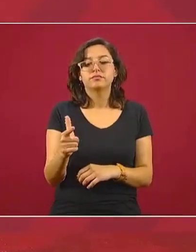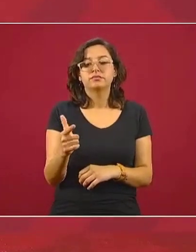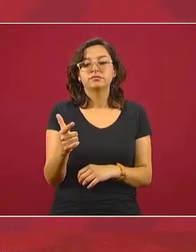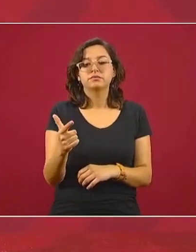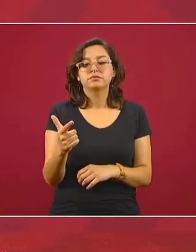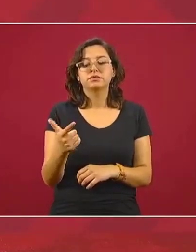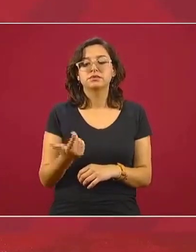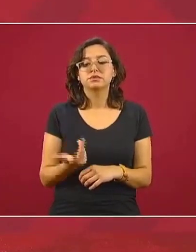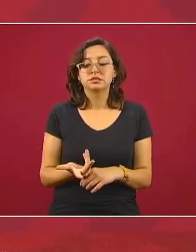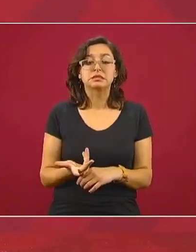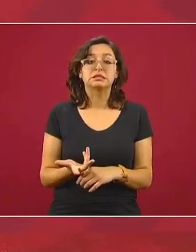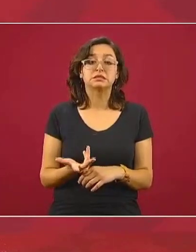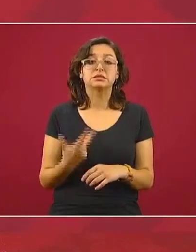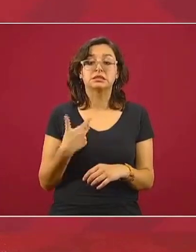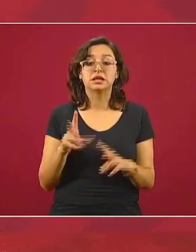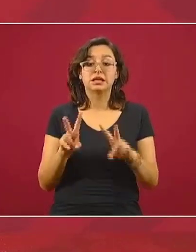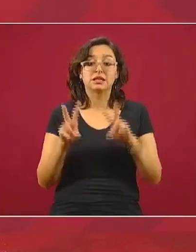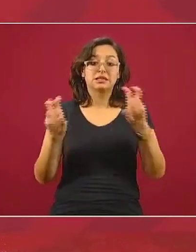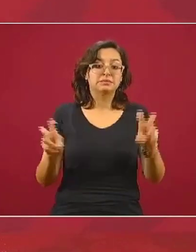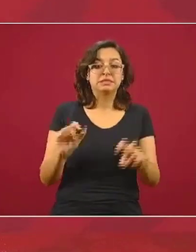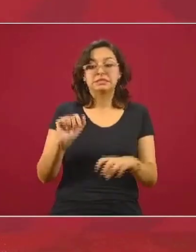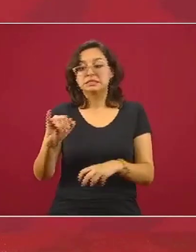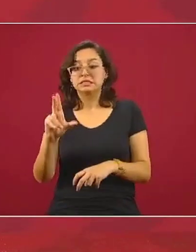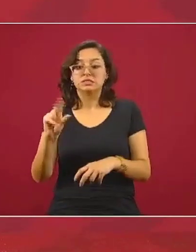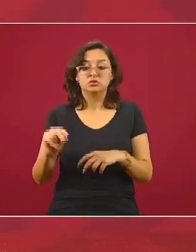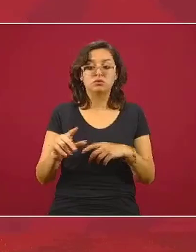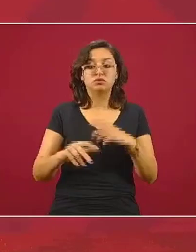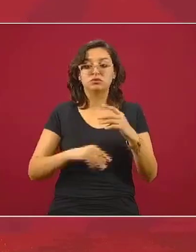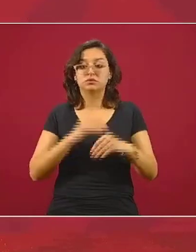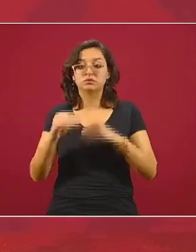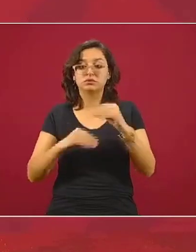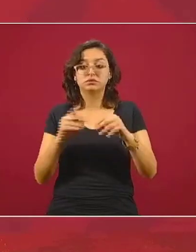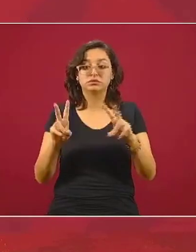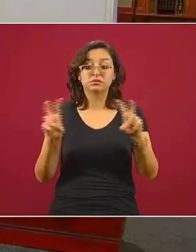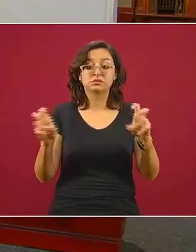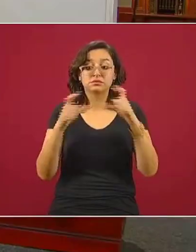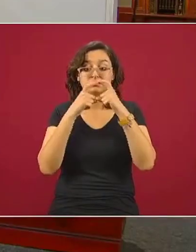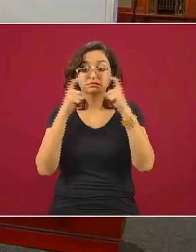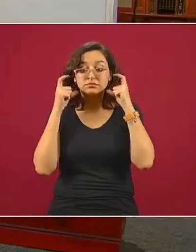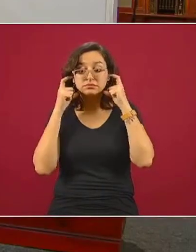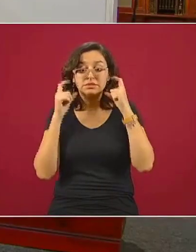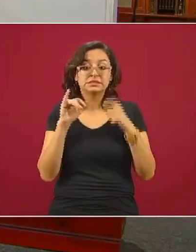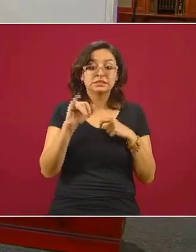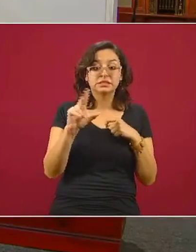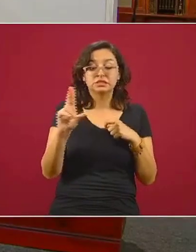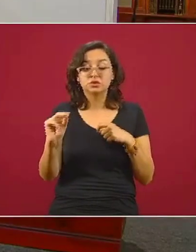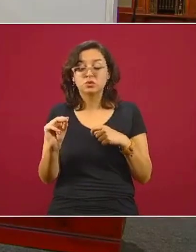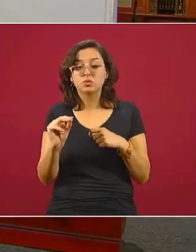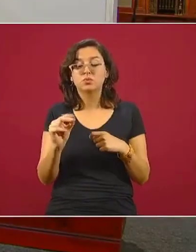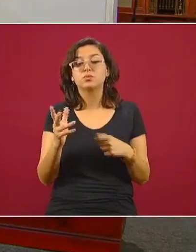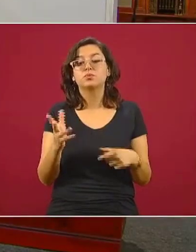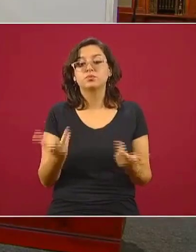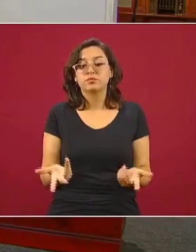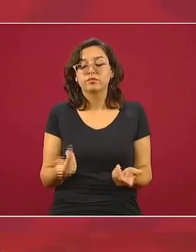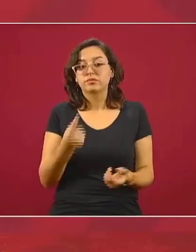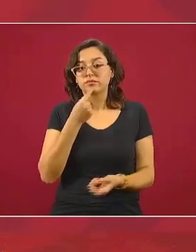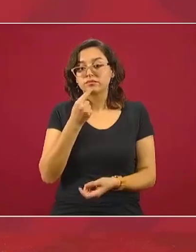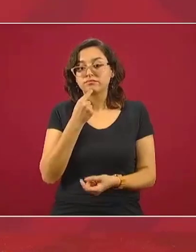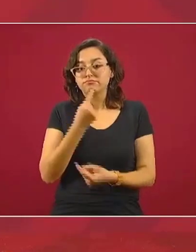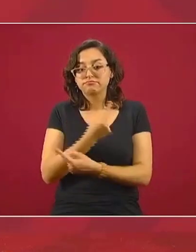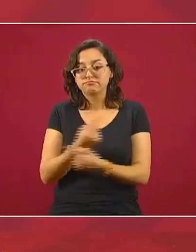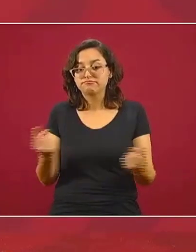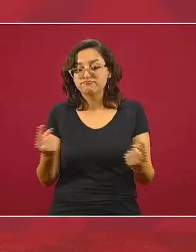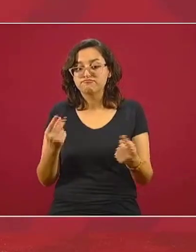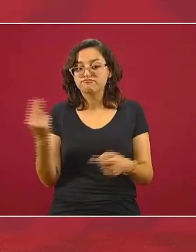viendo es un tema que hay mucha polémica sobre el tema del cubrebocas si los niños van a usar